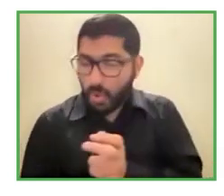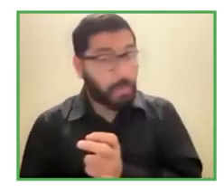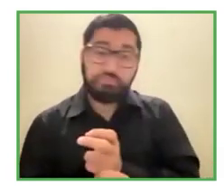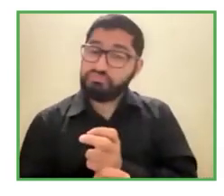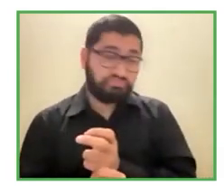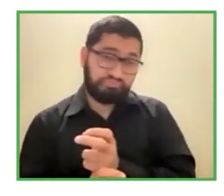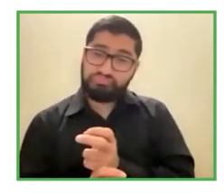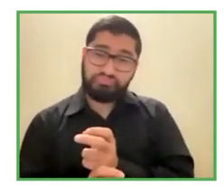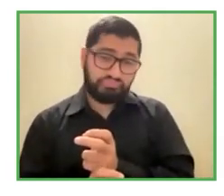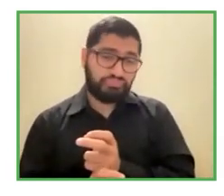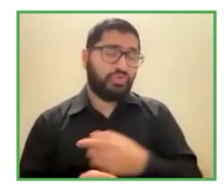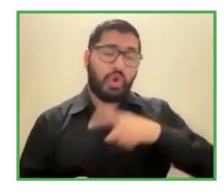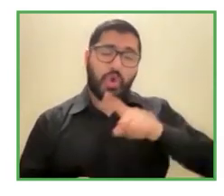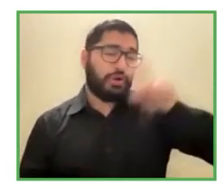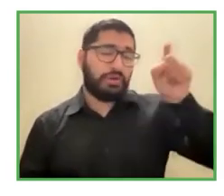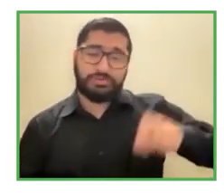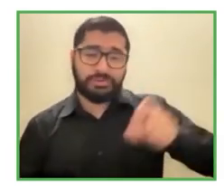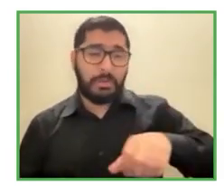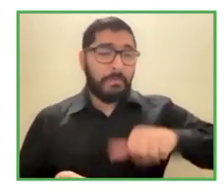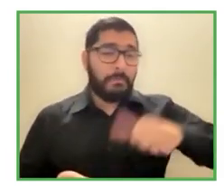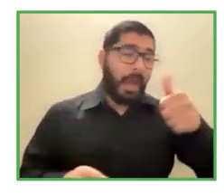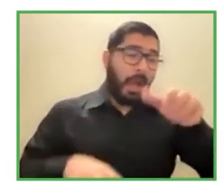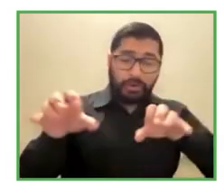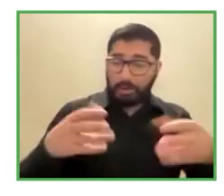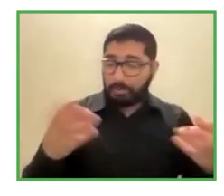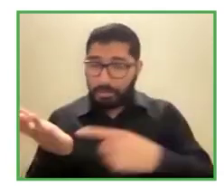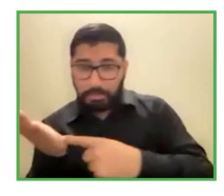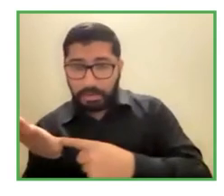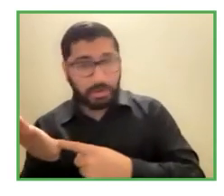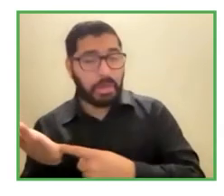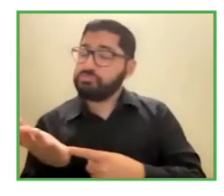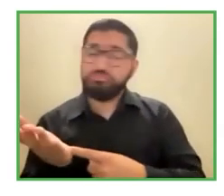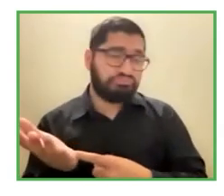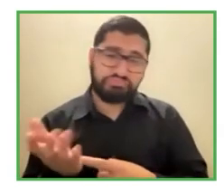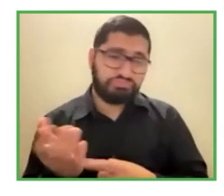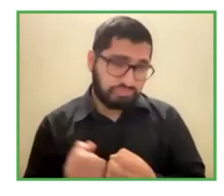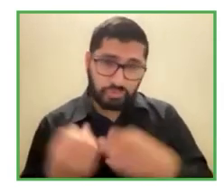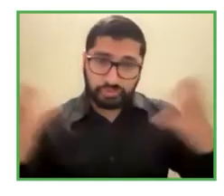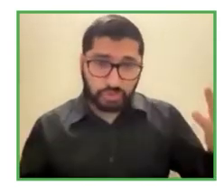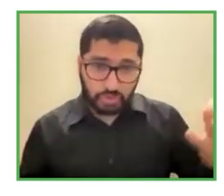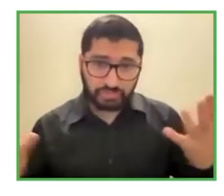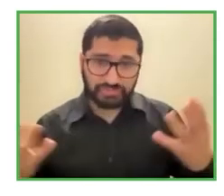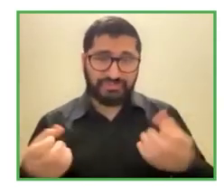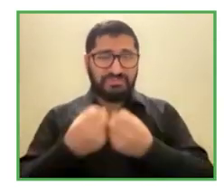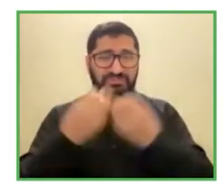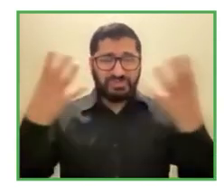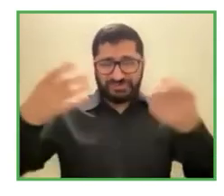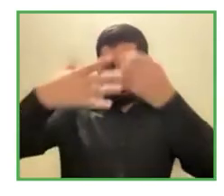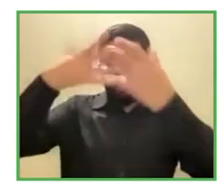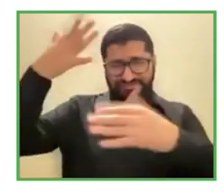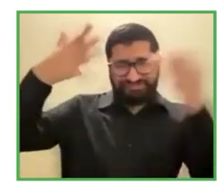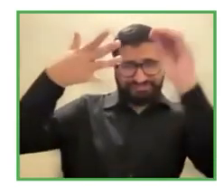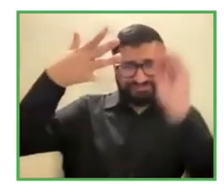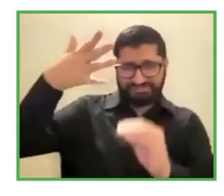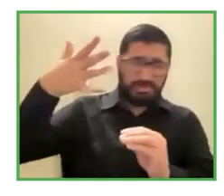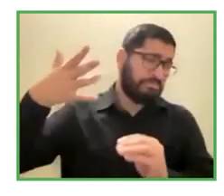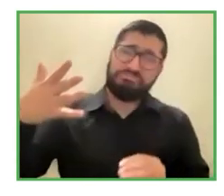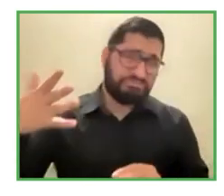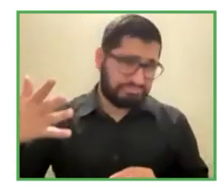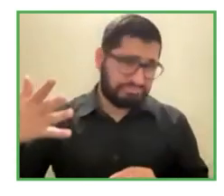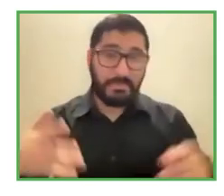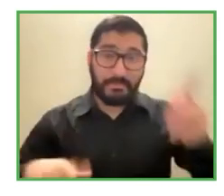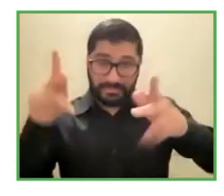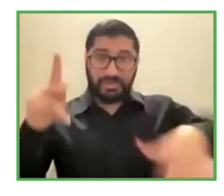implementación no se requieren mayores recursos digamos las personas con discapacidad sí efectivamente están esperando por